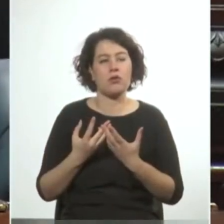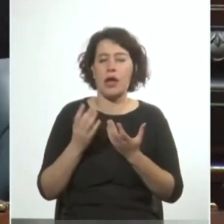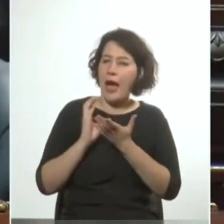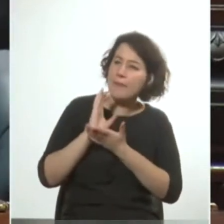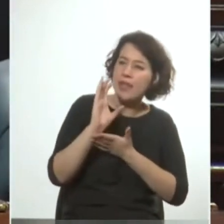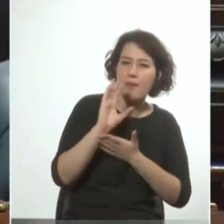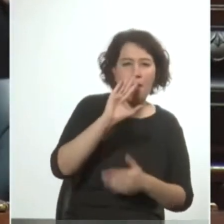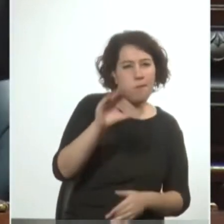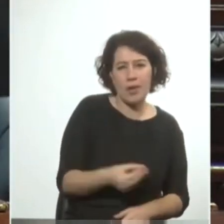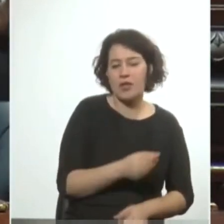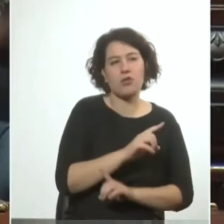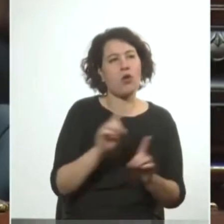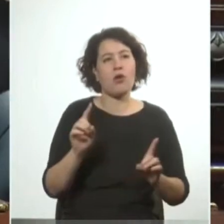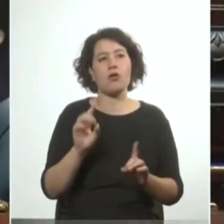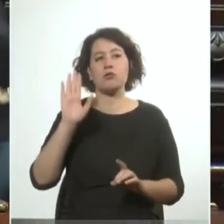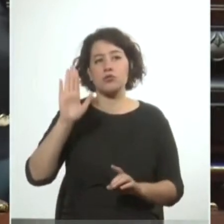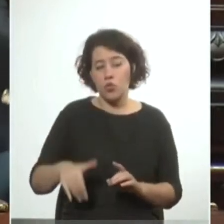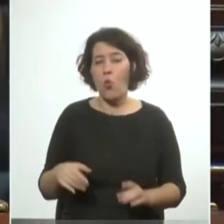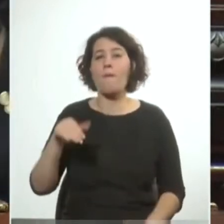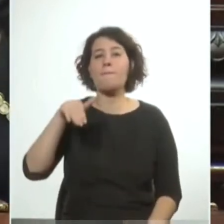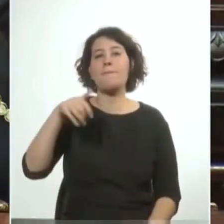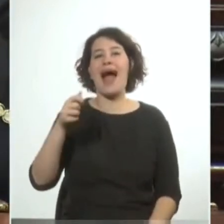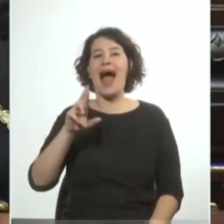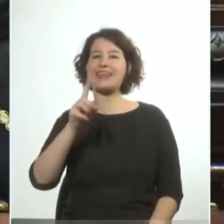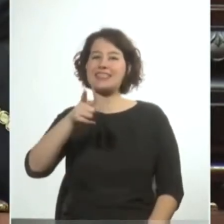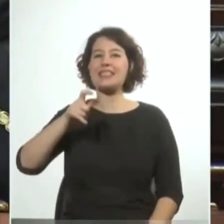capitalismo liberal hubiera sido el del marxismo